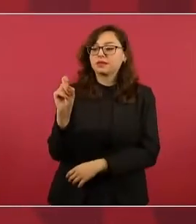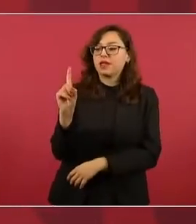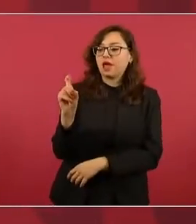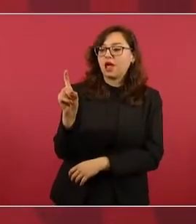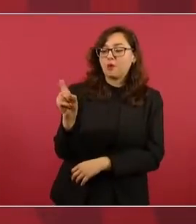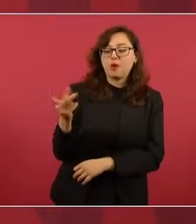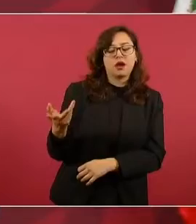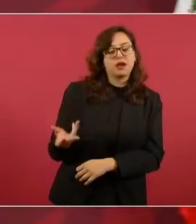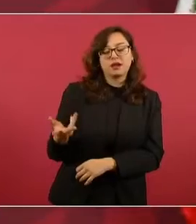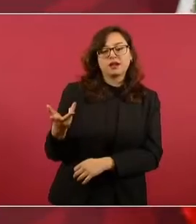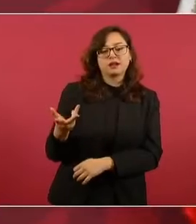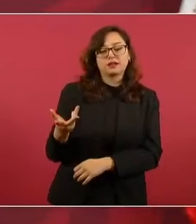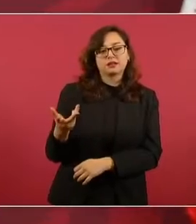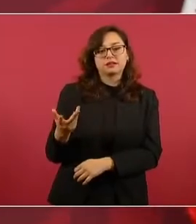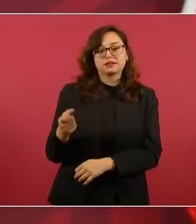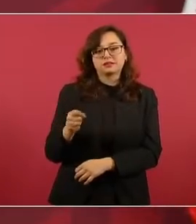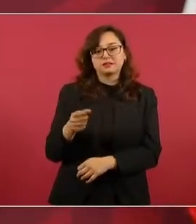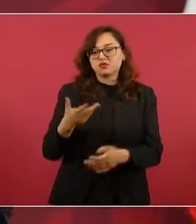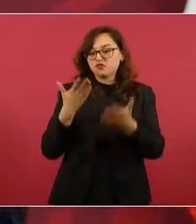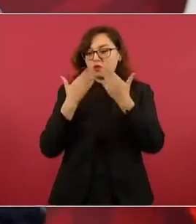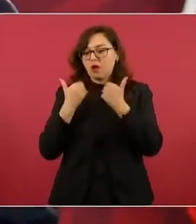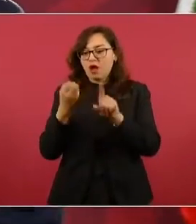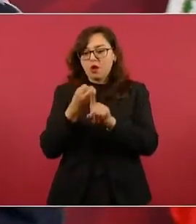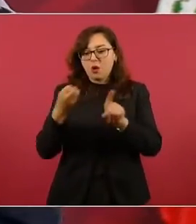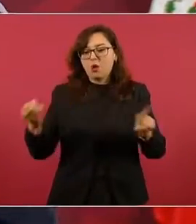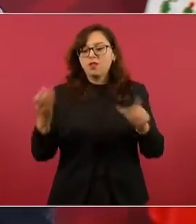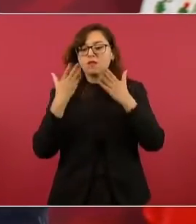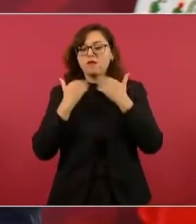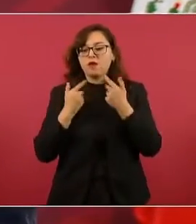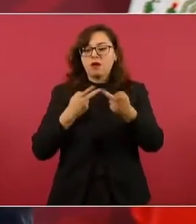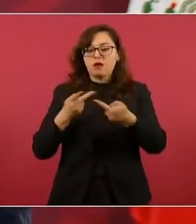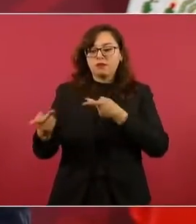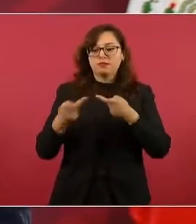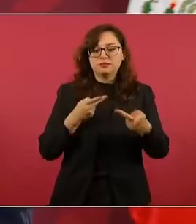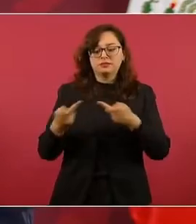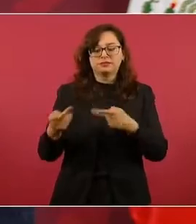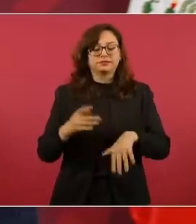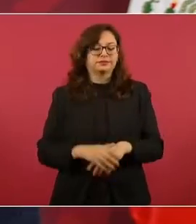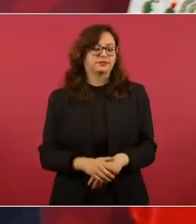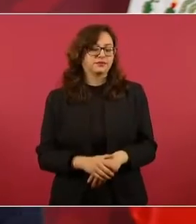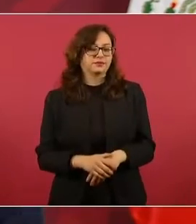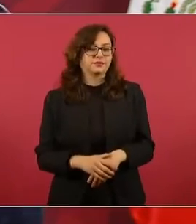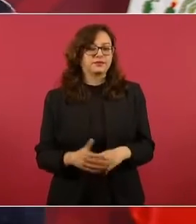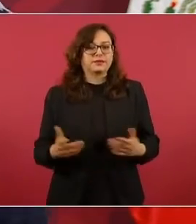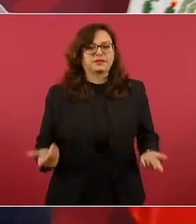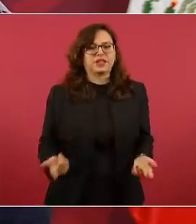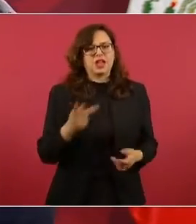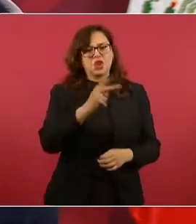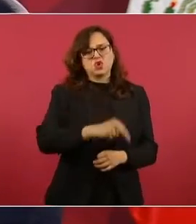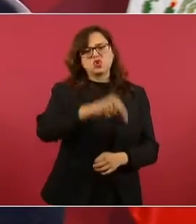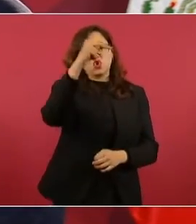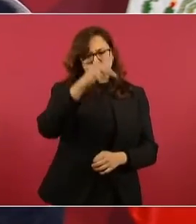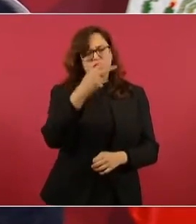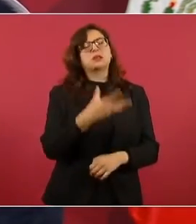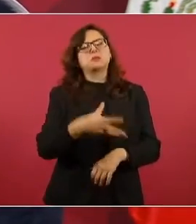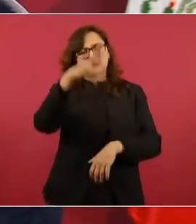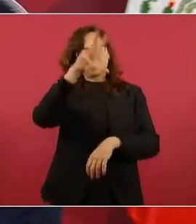para poner cerveceras en el norte,